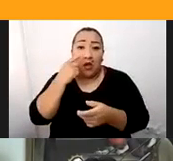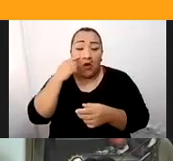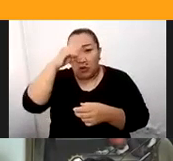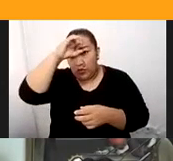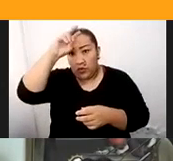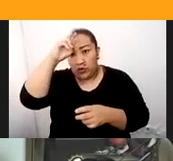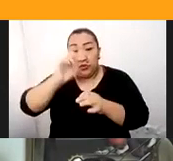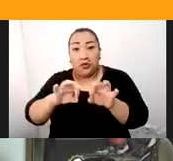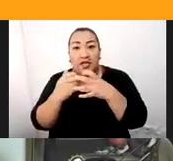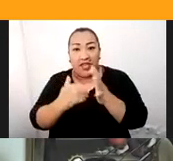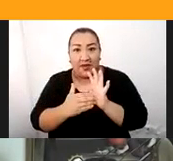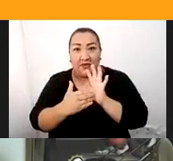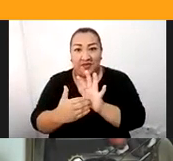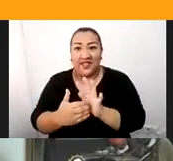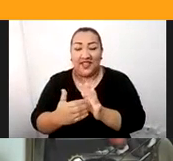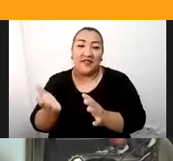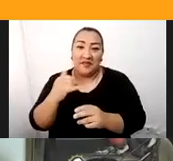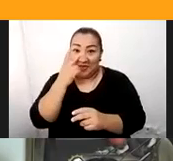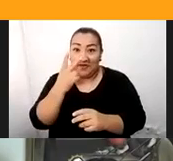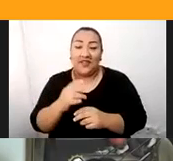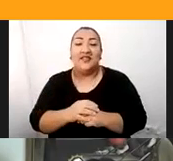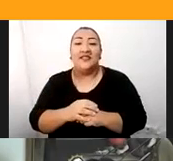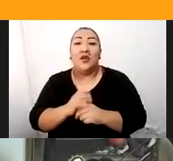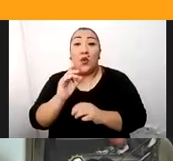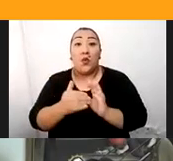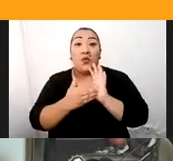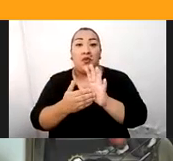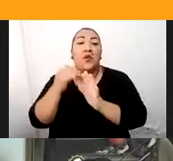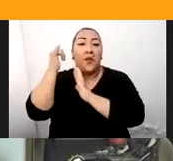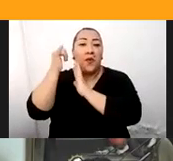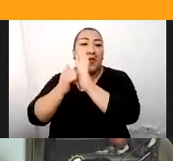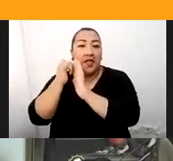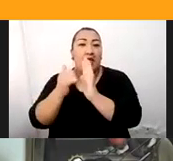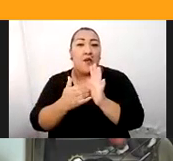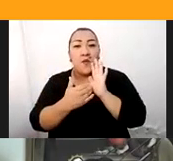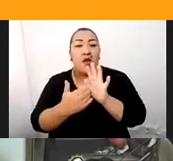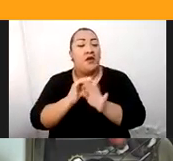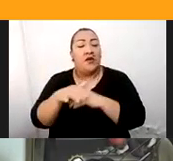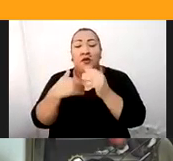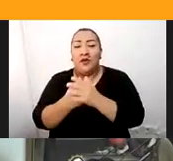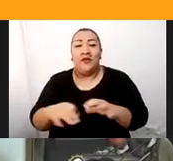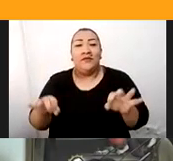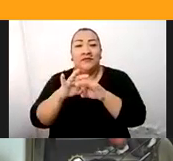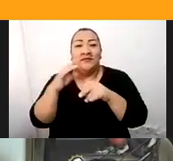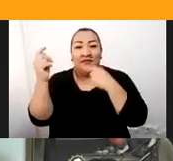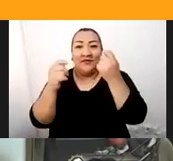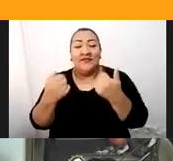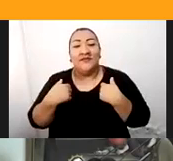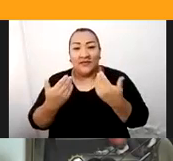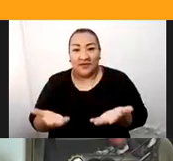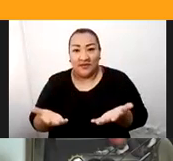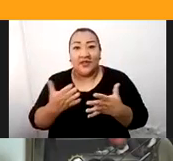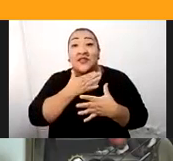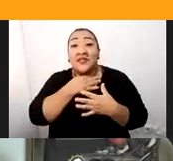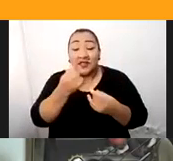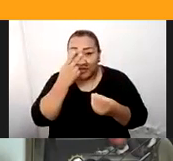queremos presentar. Vamos a presentar un video que muestra todo ese potencial turco que tenemos. Me encantaría que lo puedan